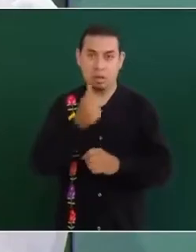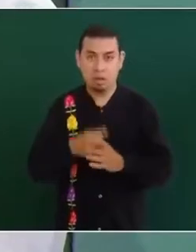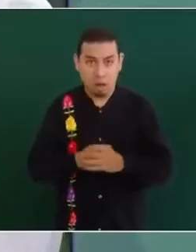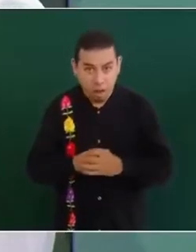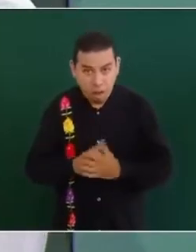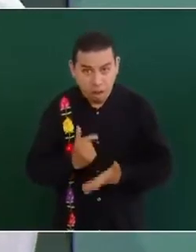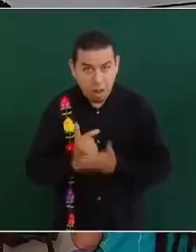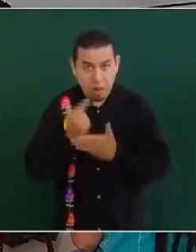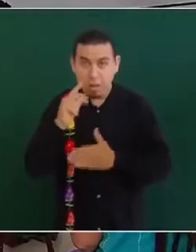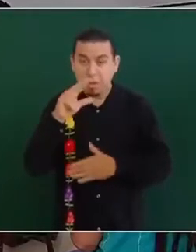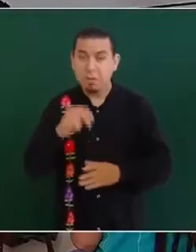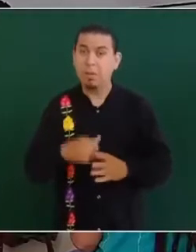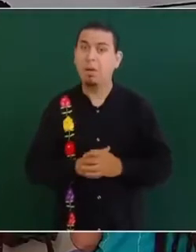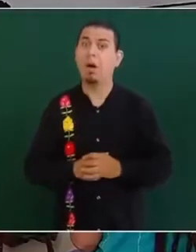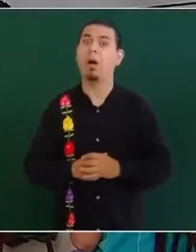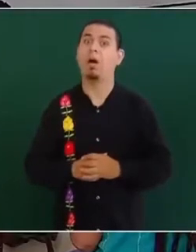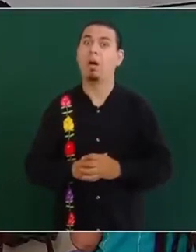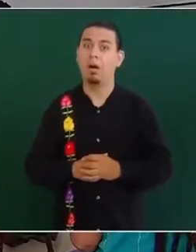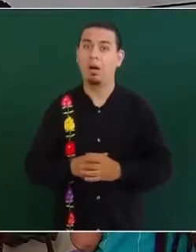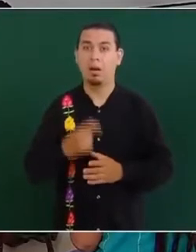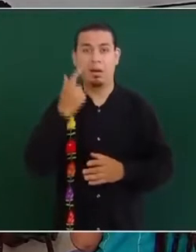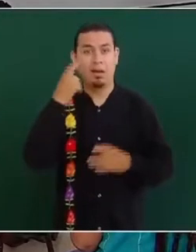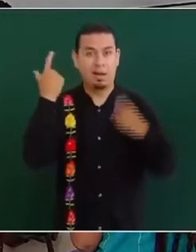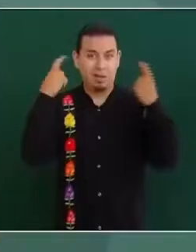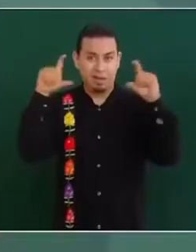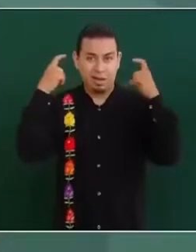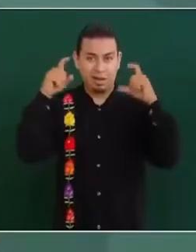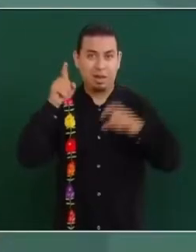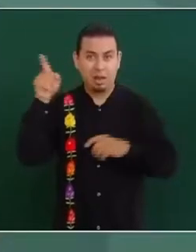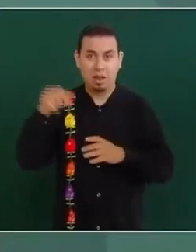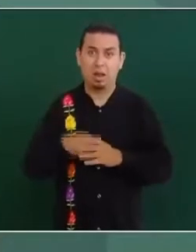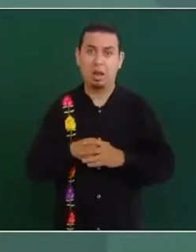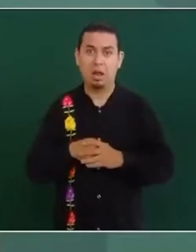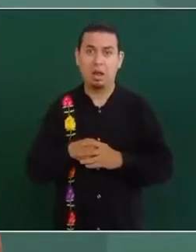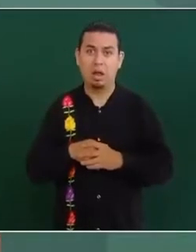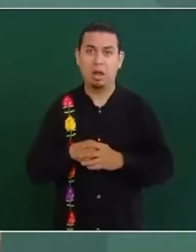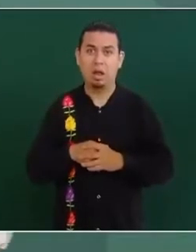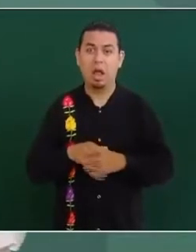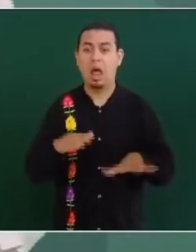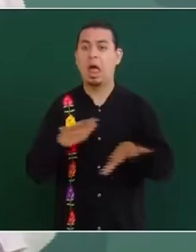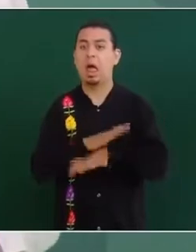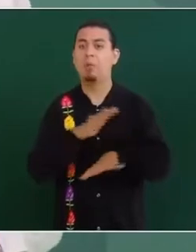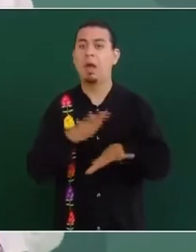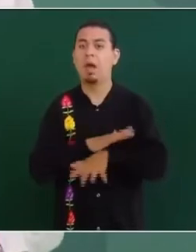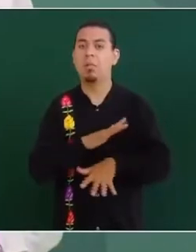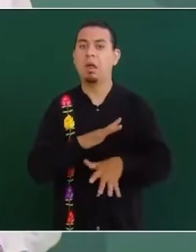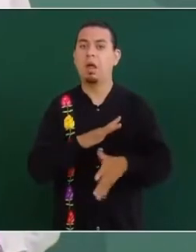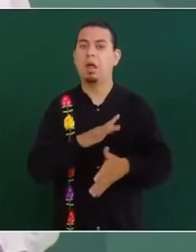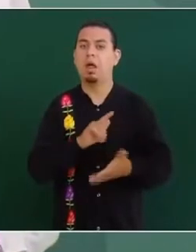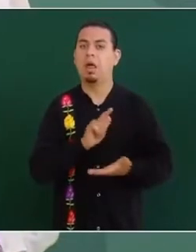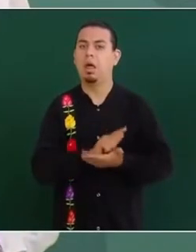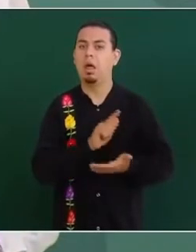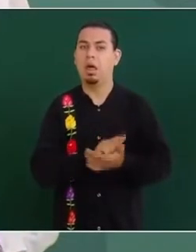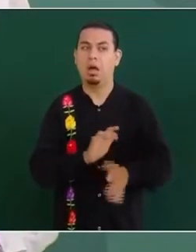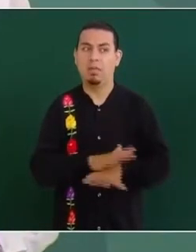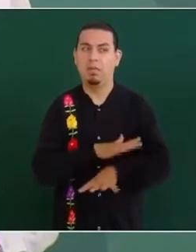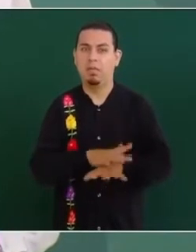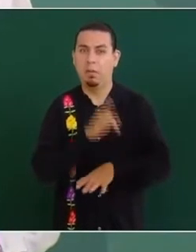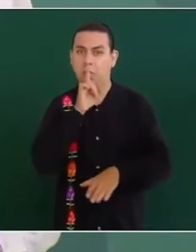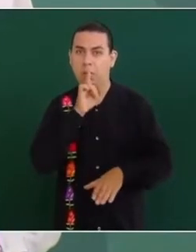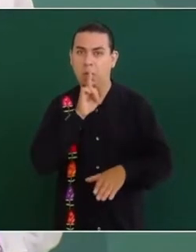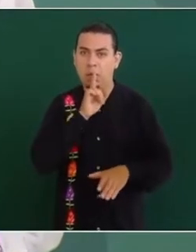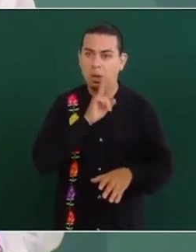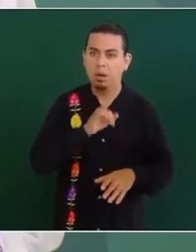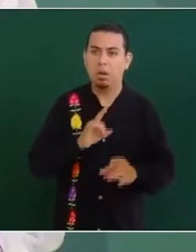porque cuando Salinas de Gortari modificaron el Código Penal, de